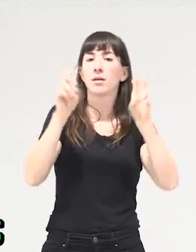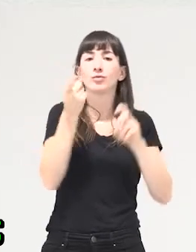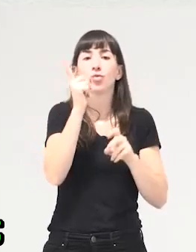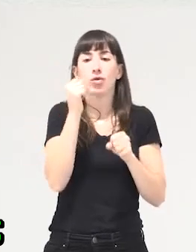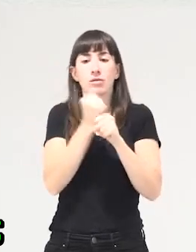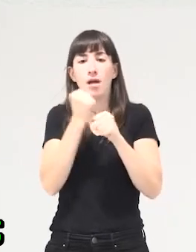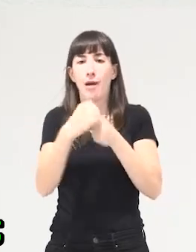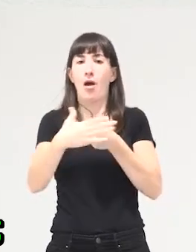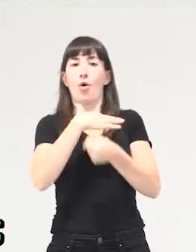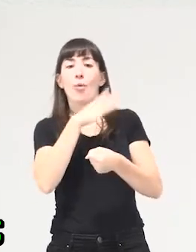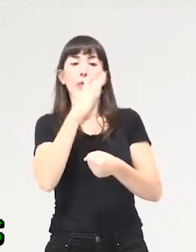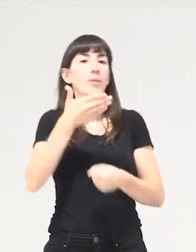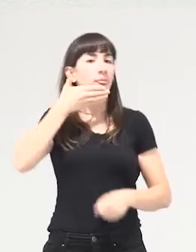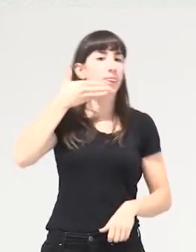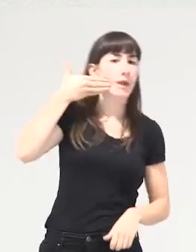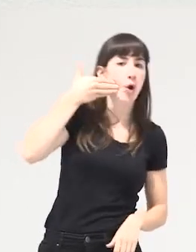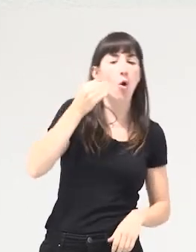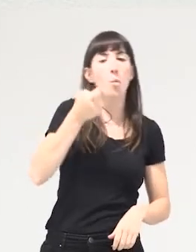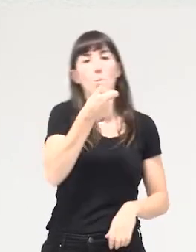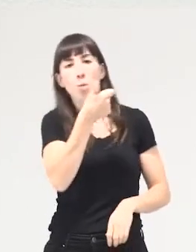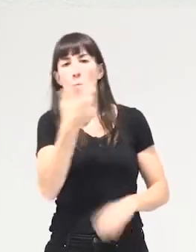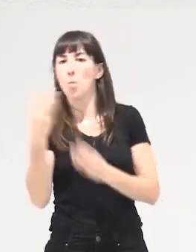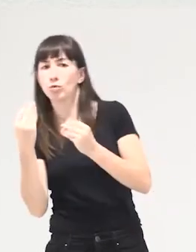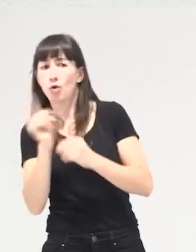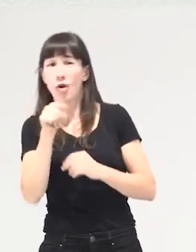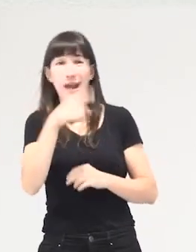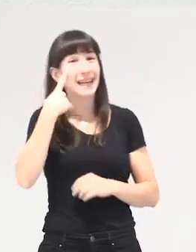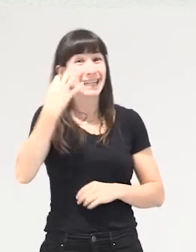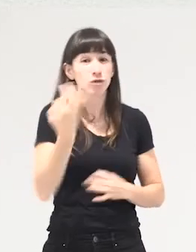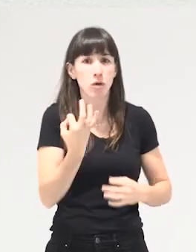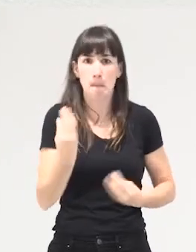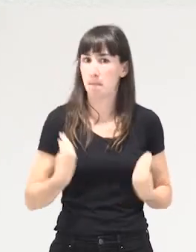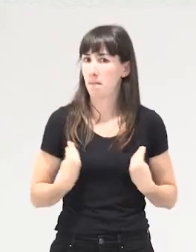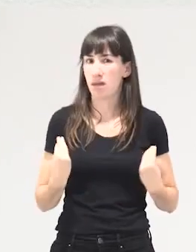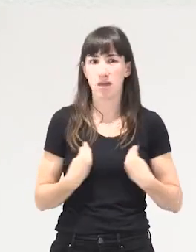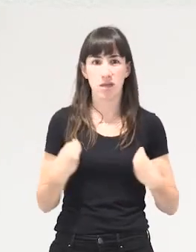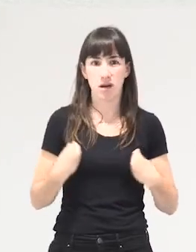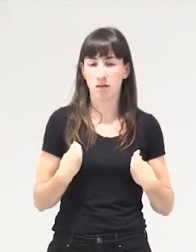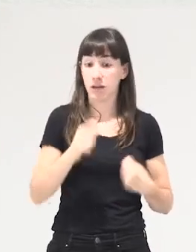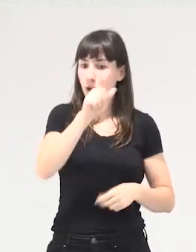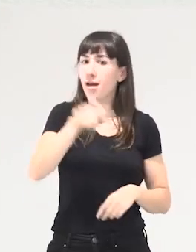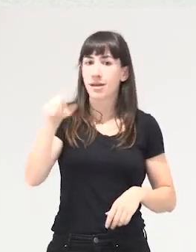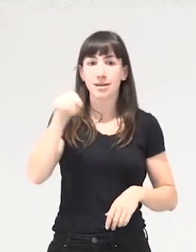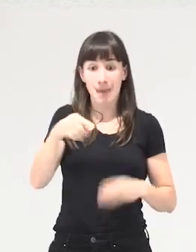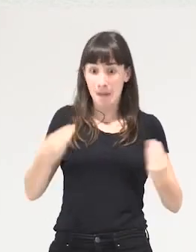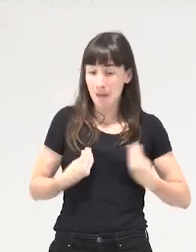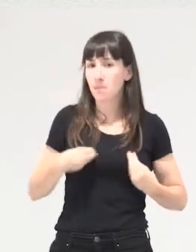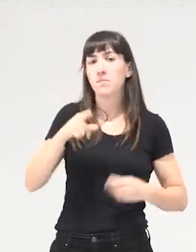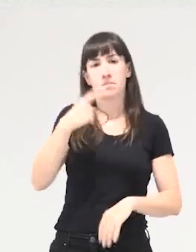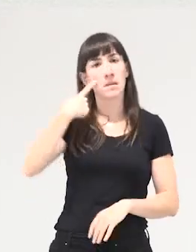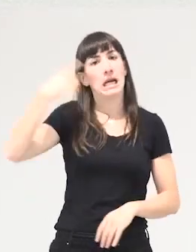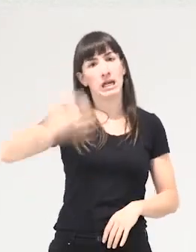si trabajo más digno o menos digno, es que lo que aquí está en riesgo es la vida misma. Es la vida de la gente y es la vida en